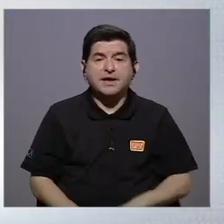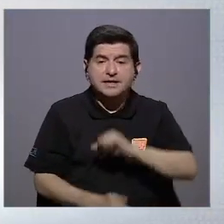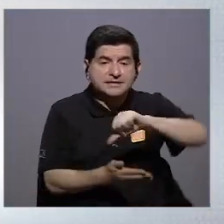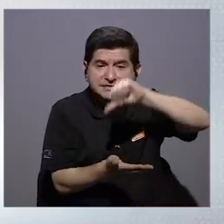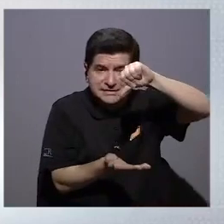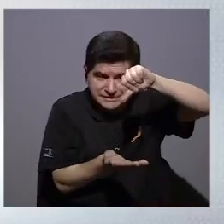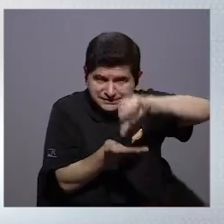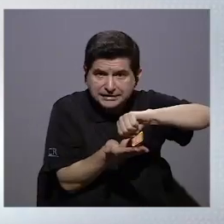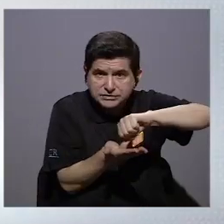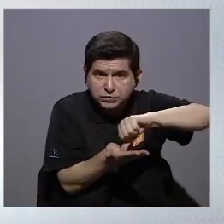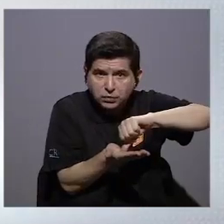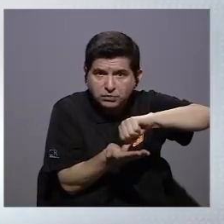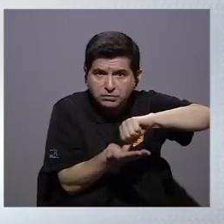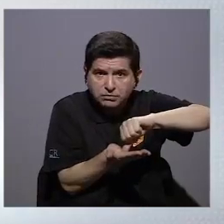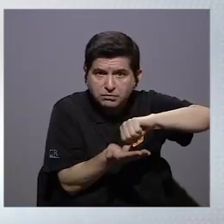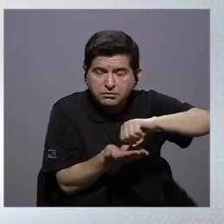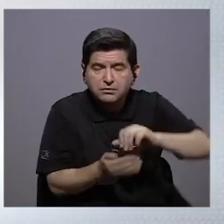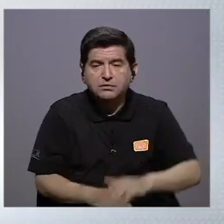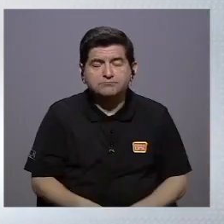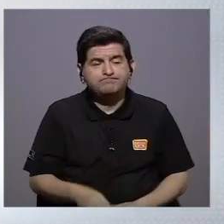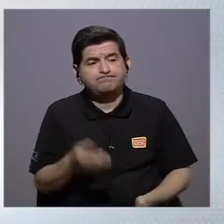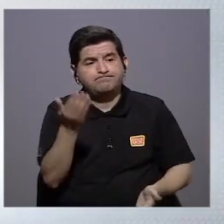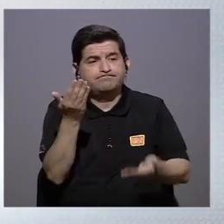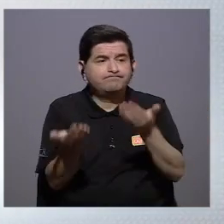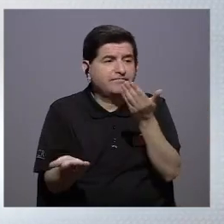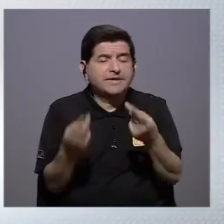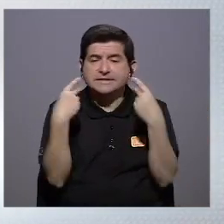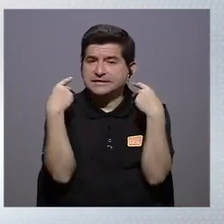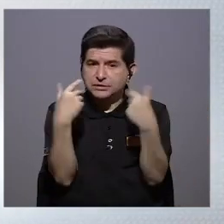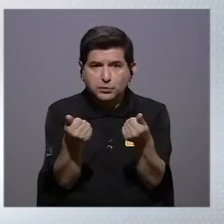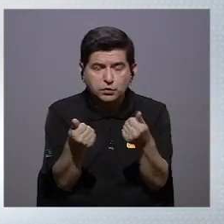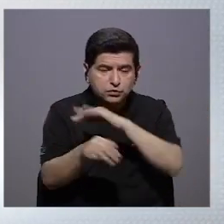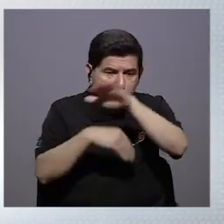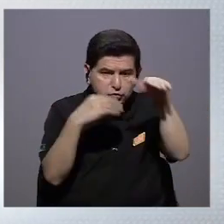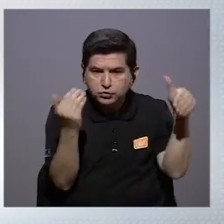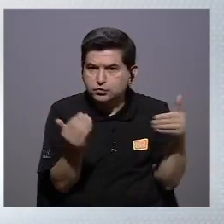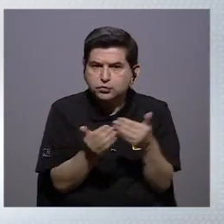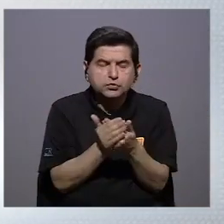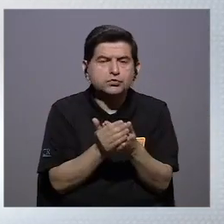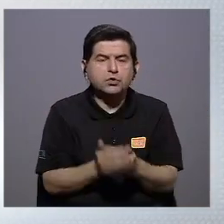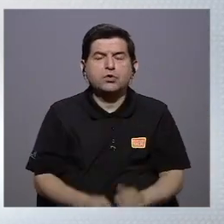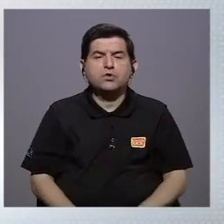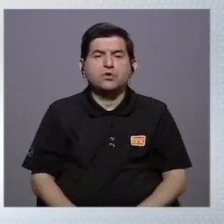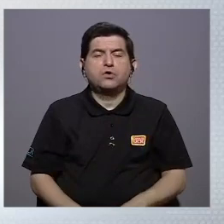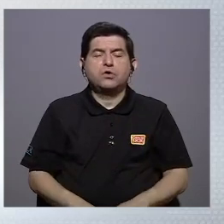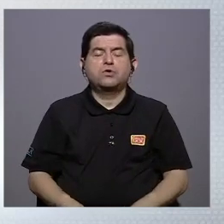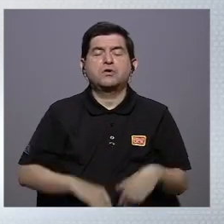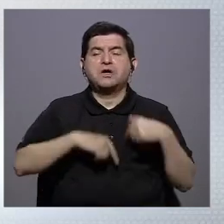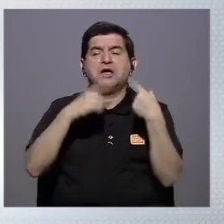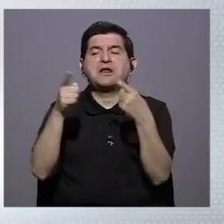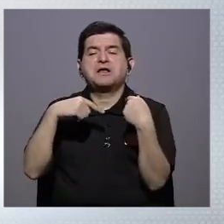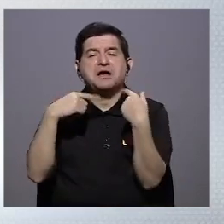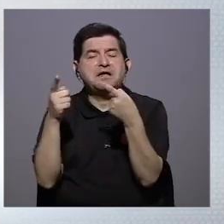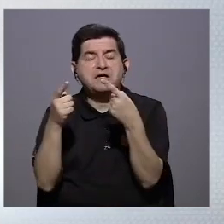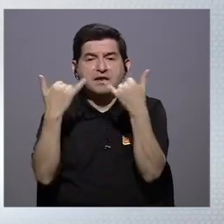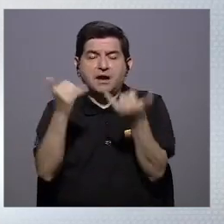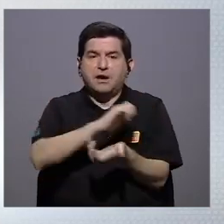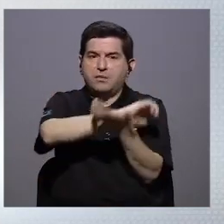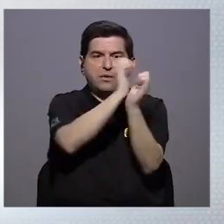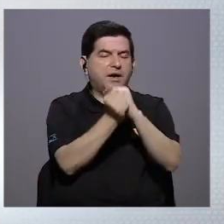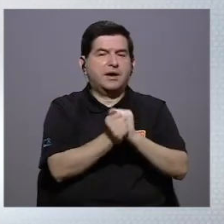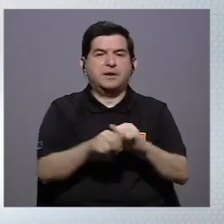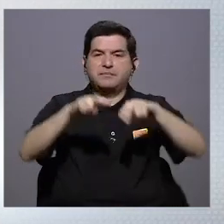epicentro. Y de un pronto a otro, todo aquello que era presencial cambió a esa